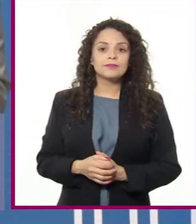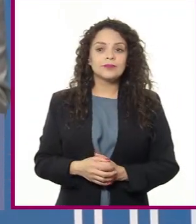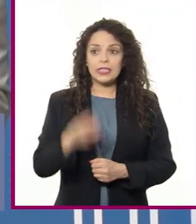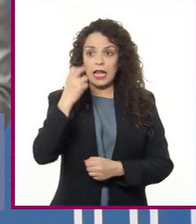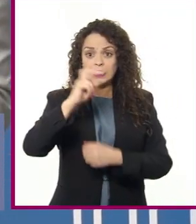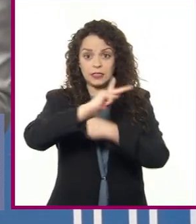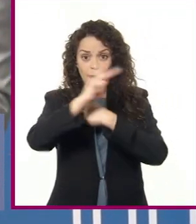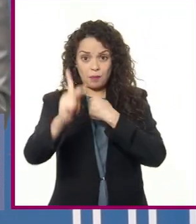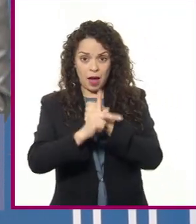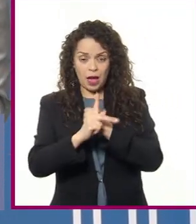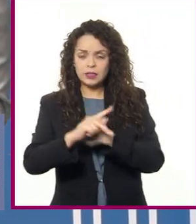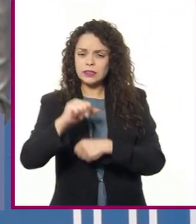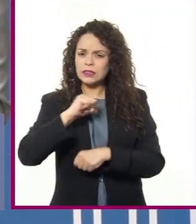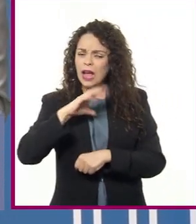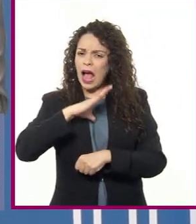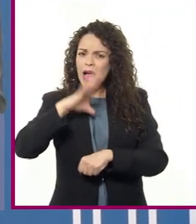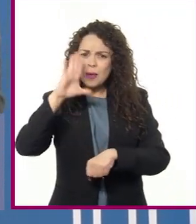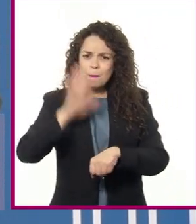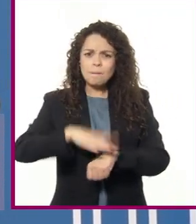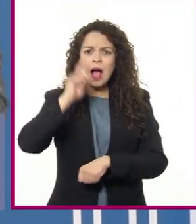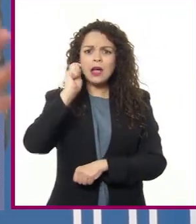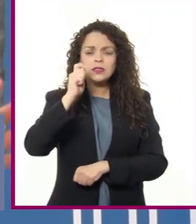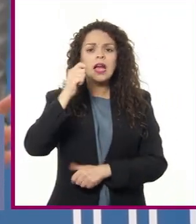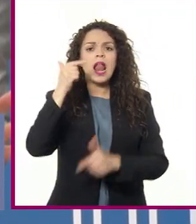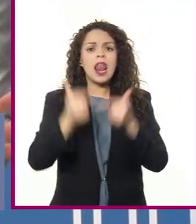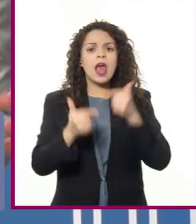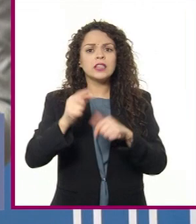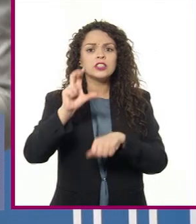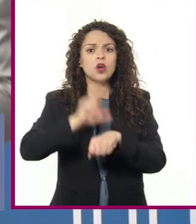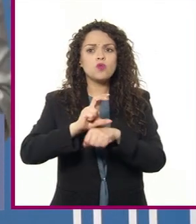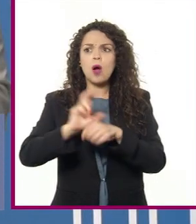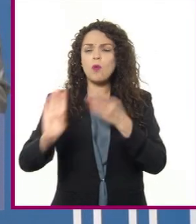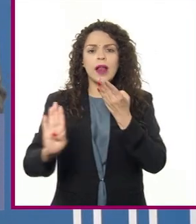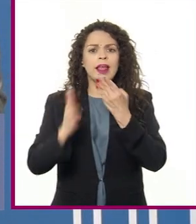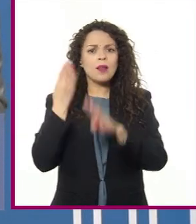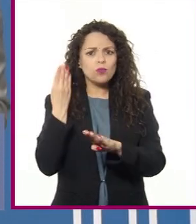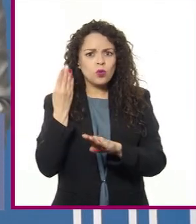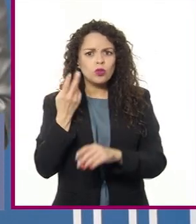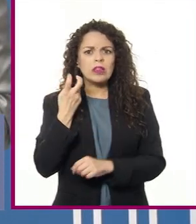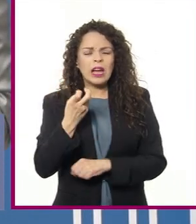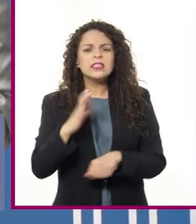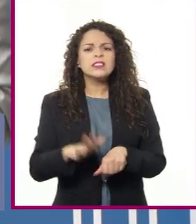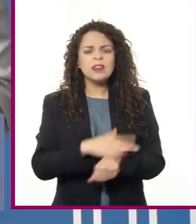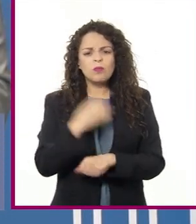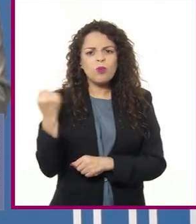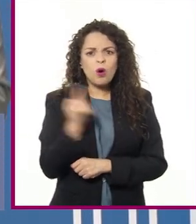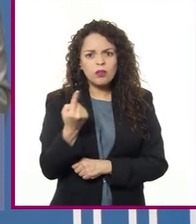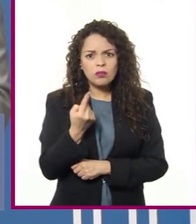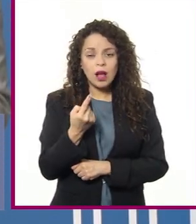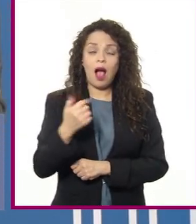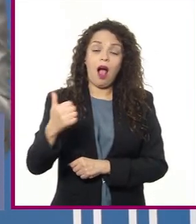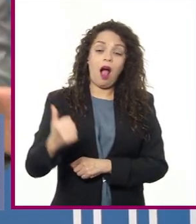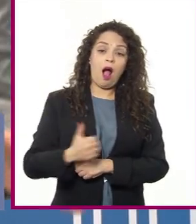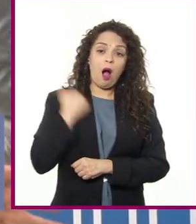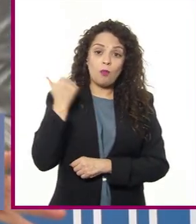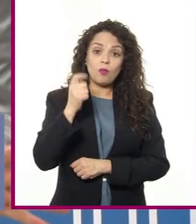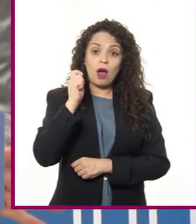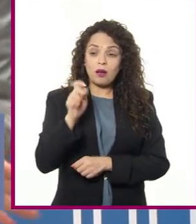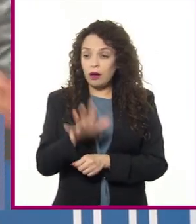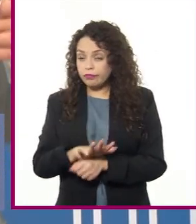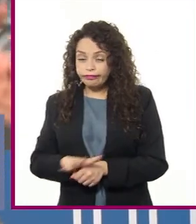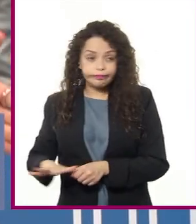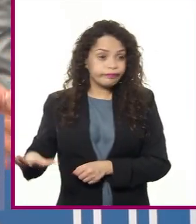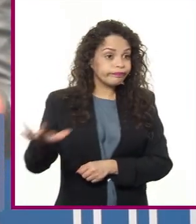país con mayor producción de leche y huevo a nivel mundial. Esto debido al aprovechamiento de su entorno